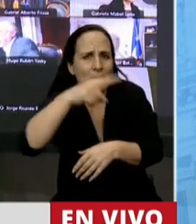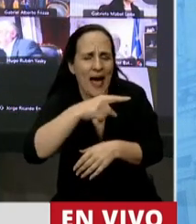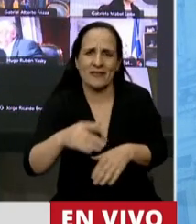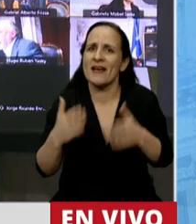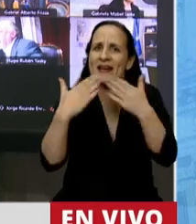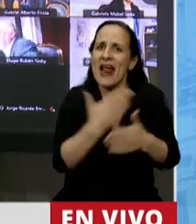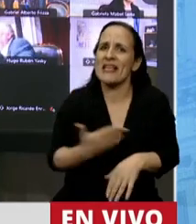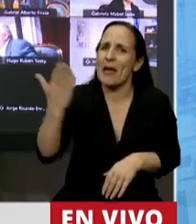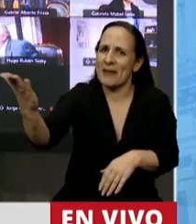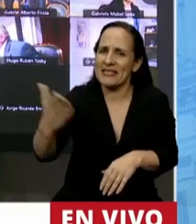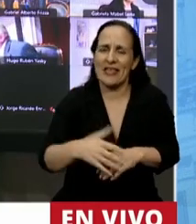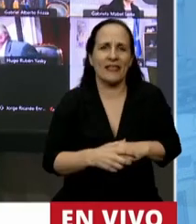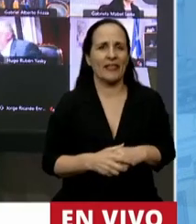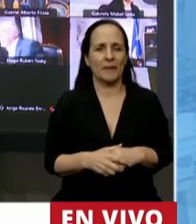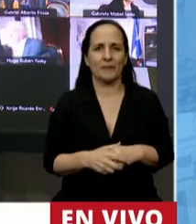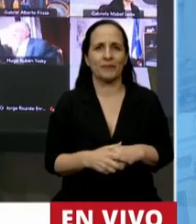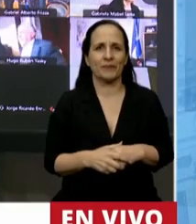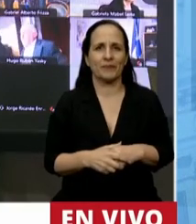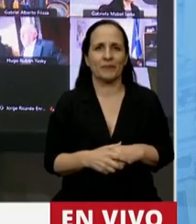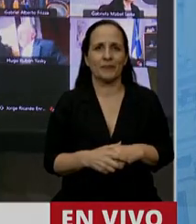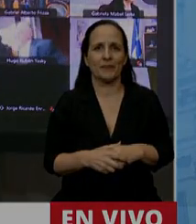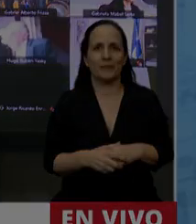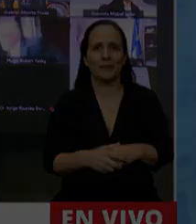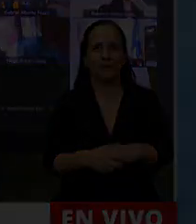Gracias, señor presidente. Gracias, diputado.